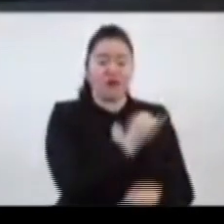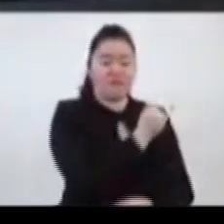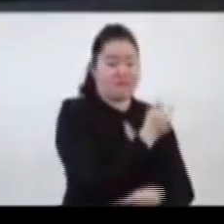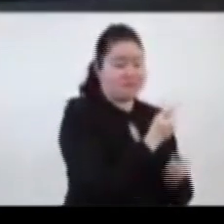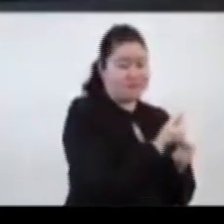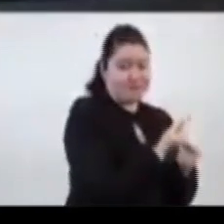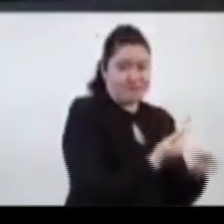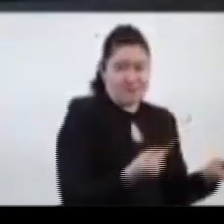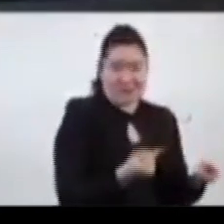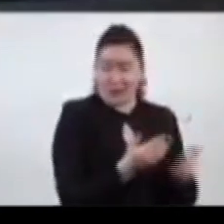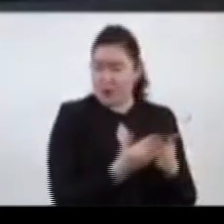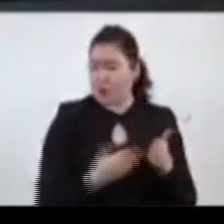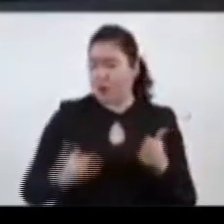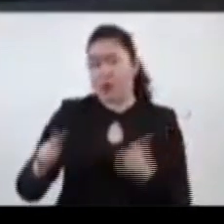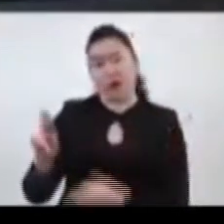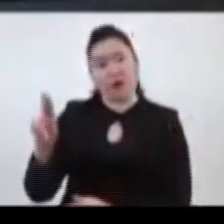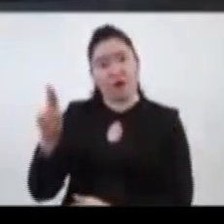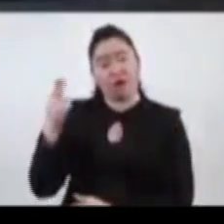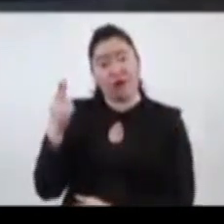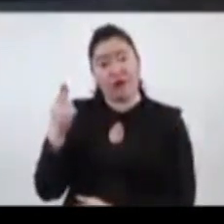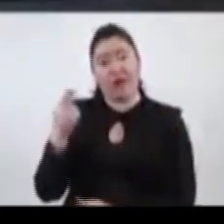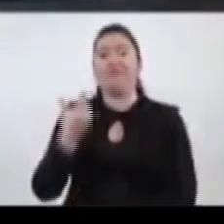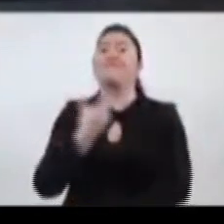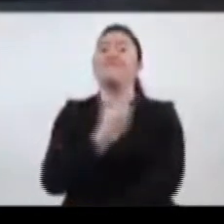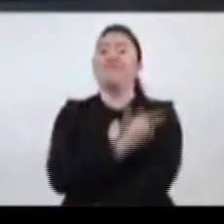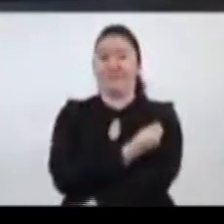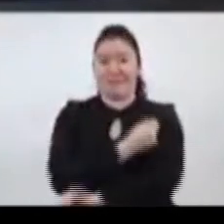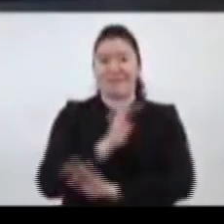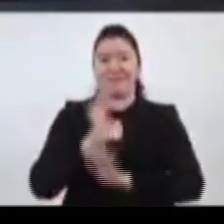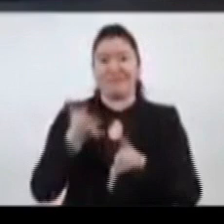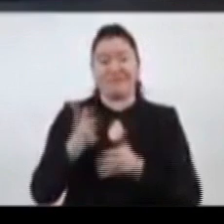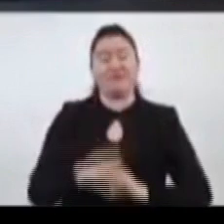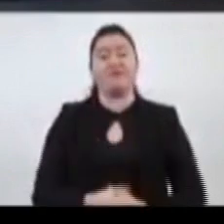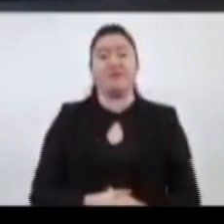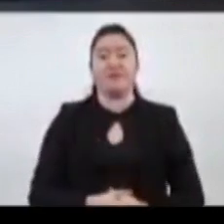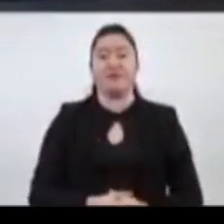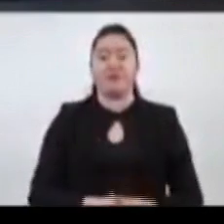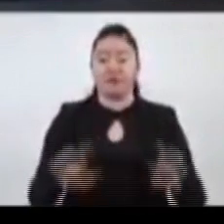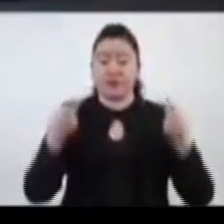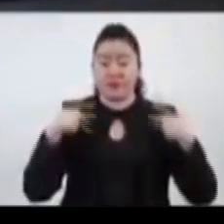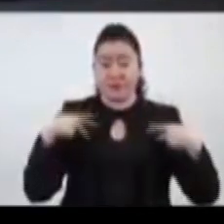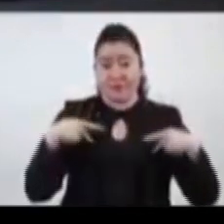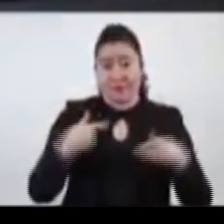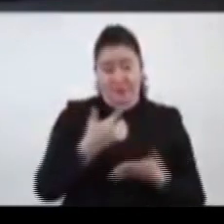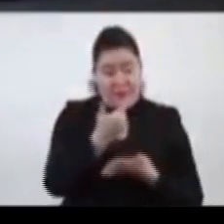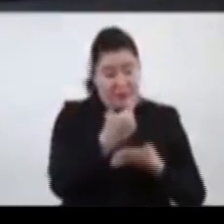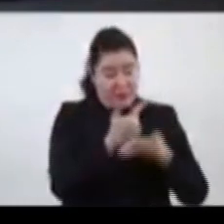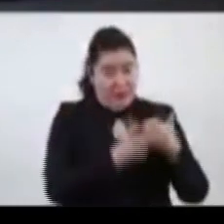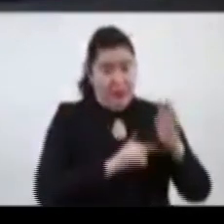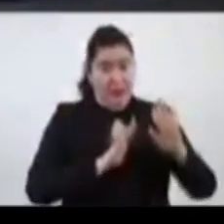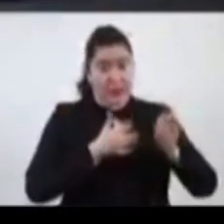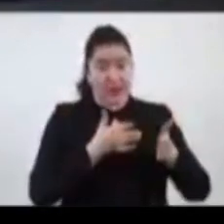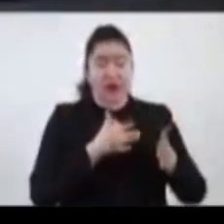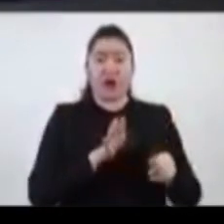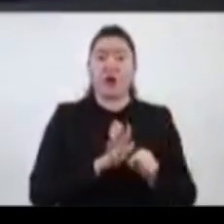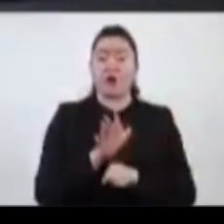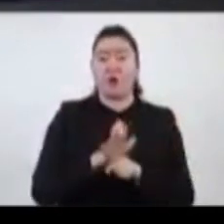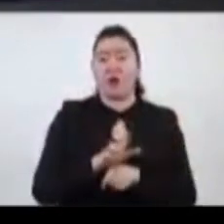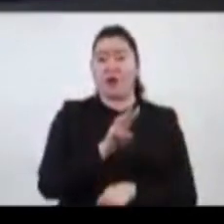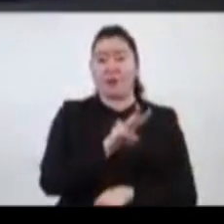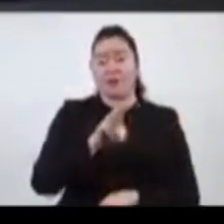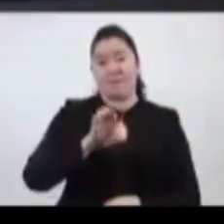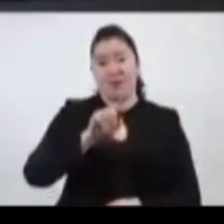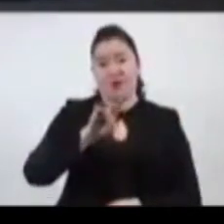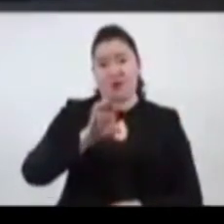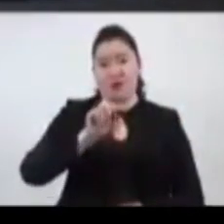desde preescolar hasta universidad, viene la vacunación. Aquellas que se encuentran registradas en vacunación